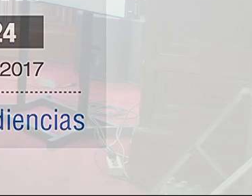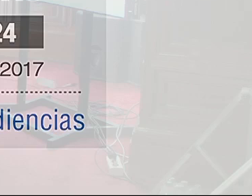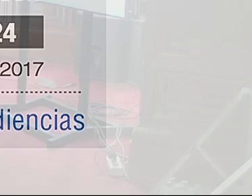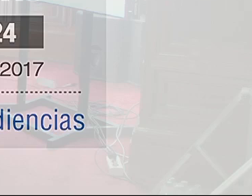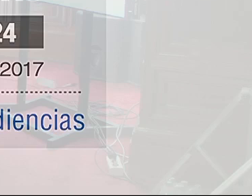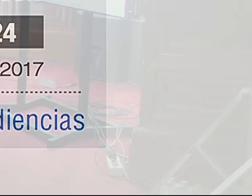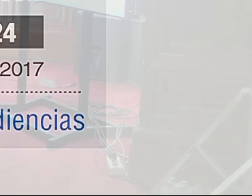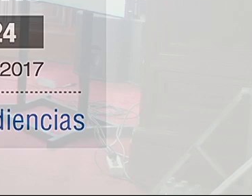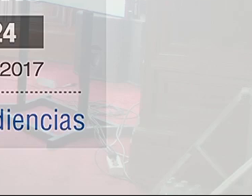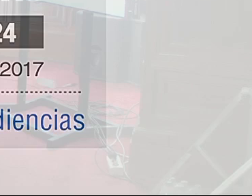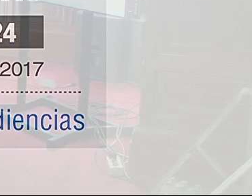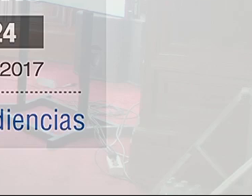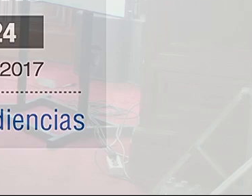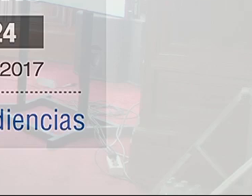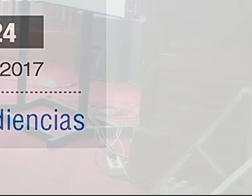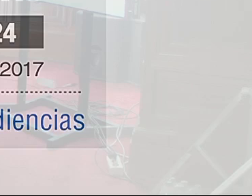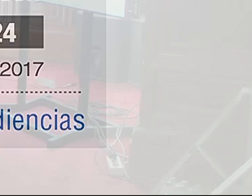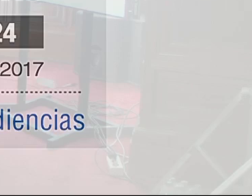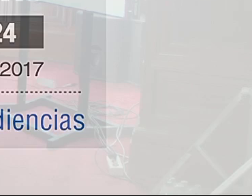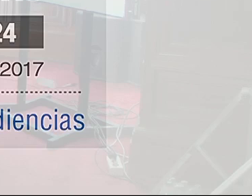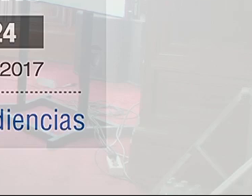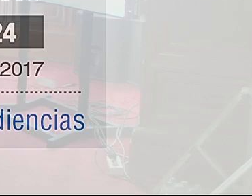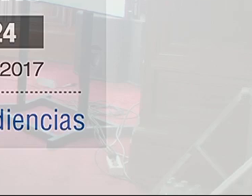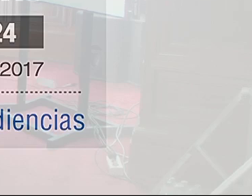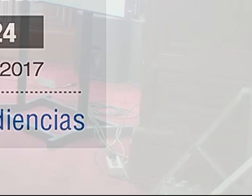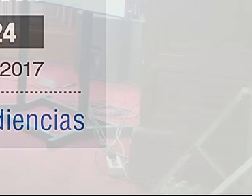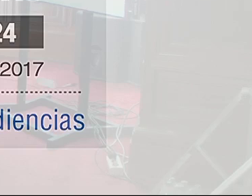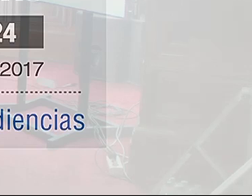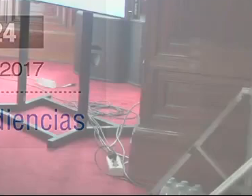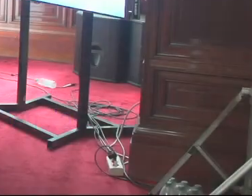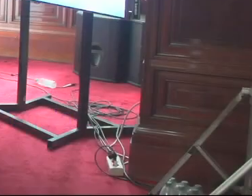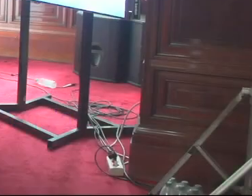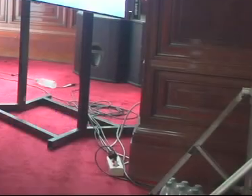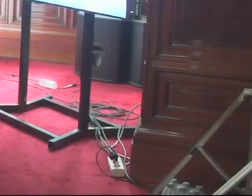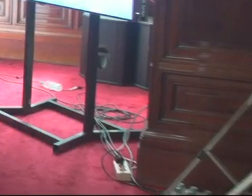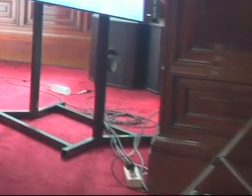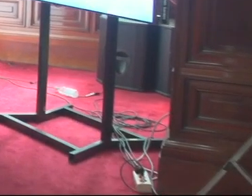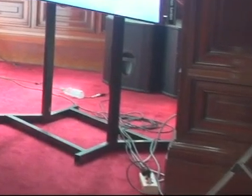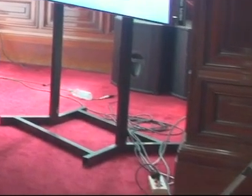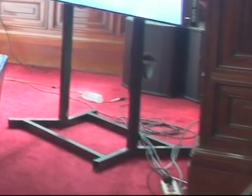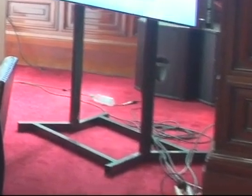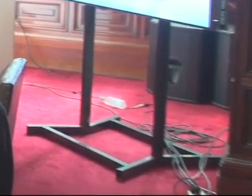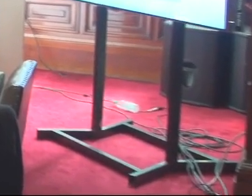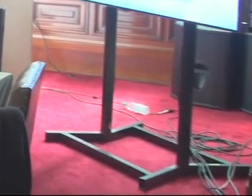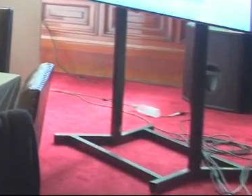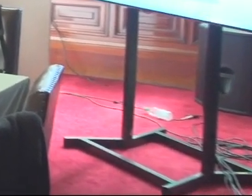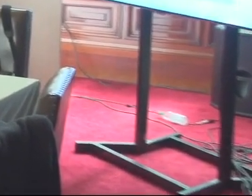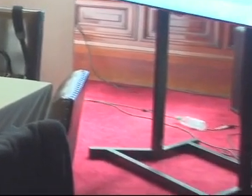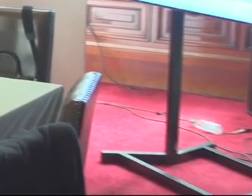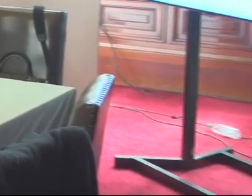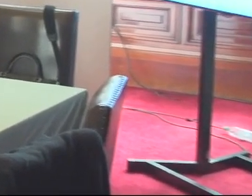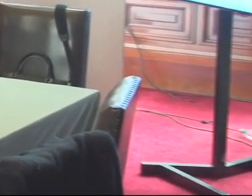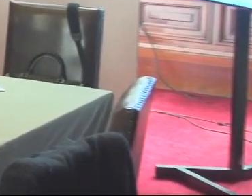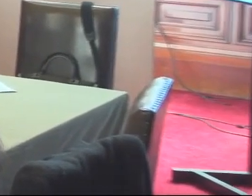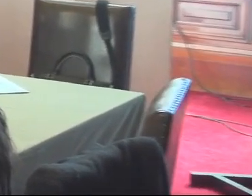Buenos días a todas, a todos. La Comisión Interamericana de Derechos Humanos reanuda las